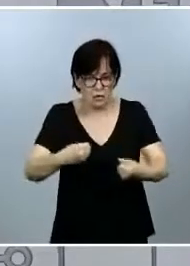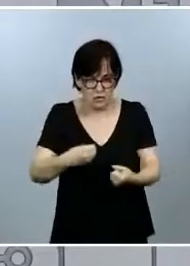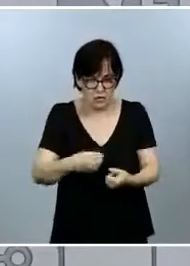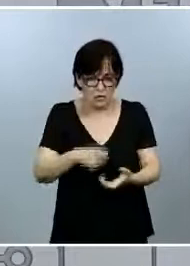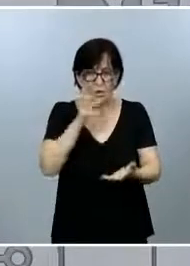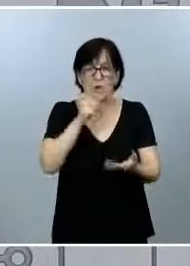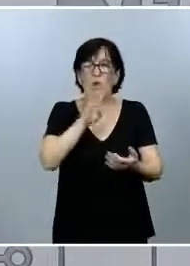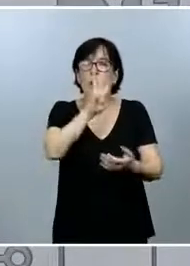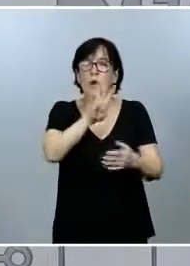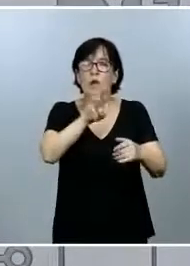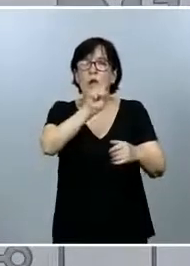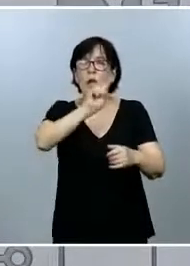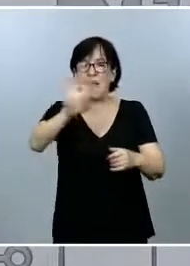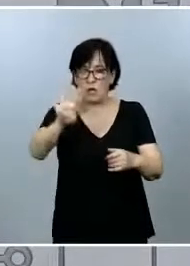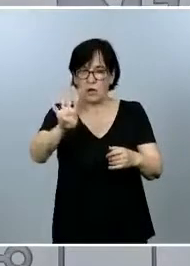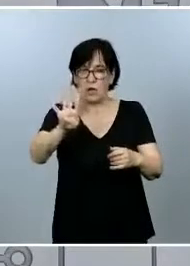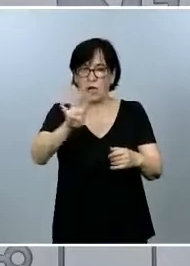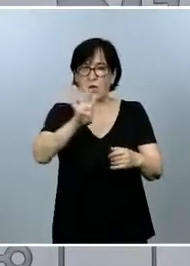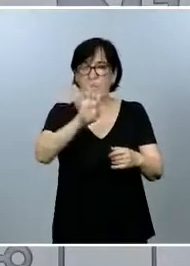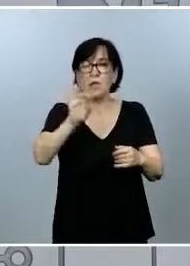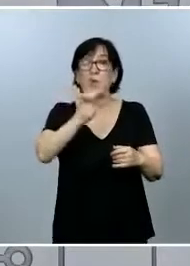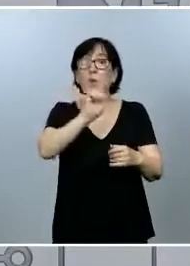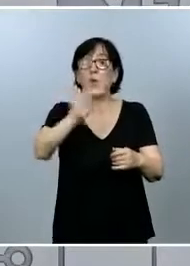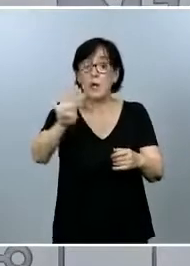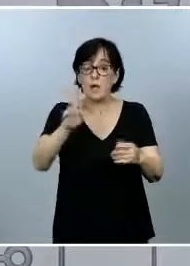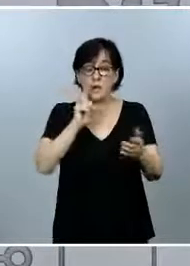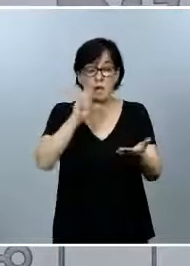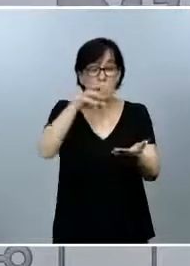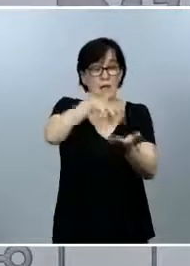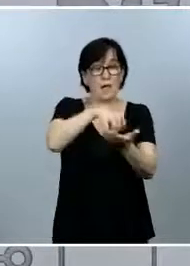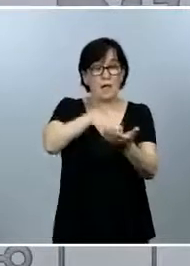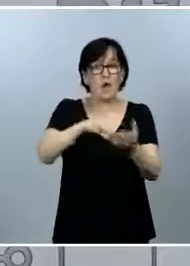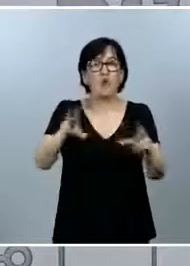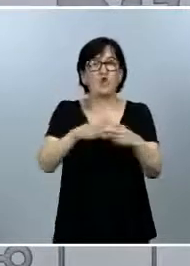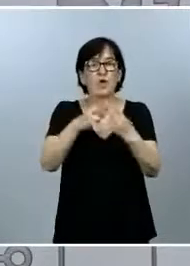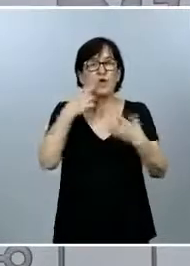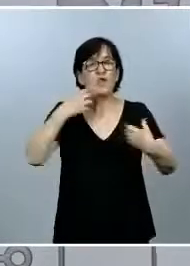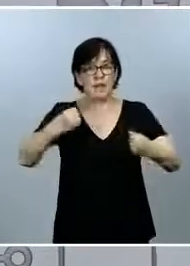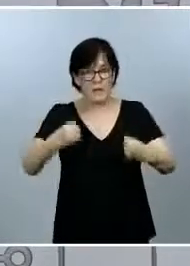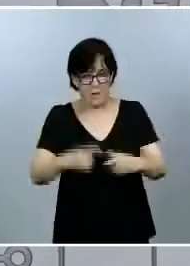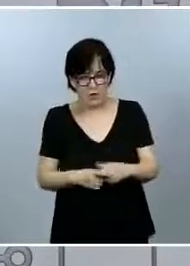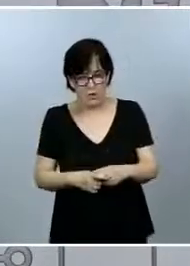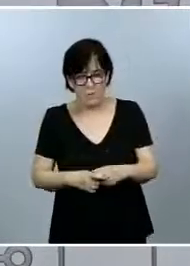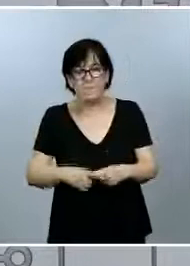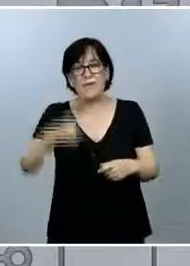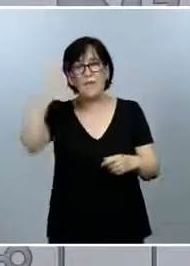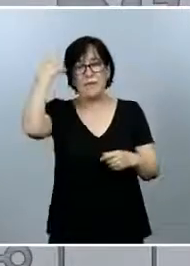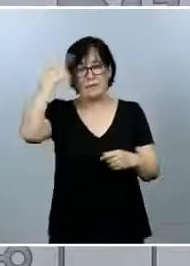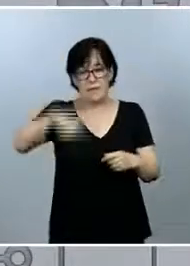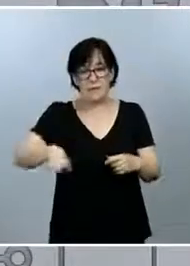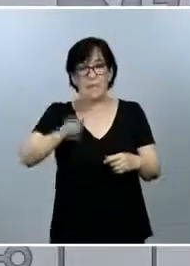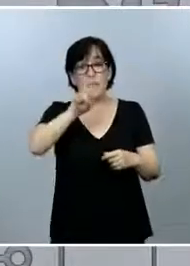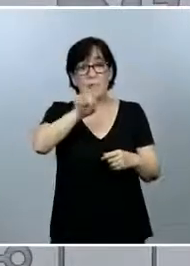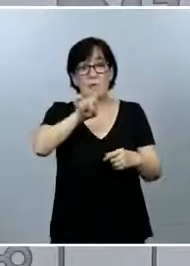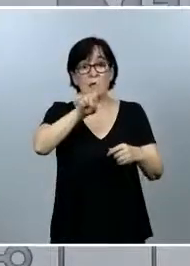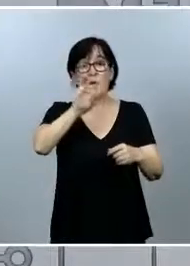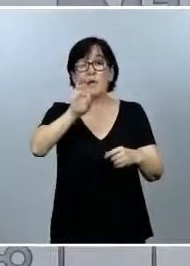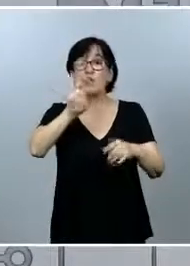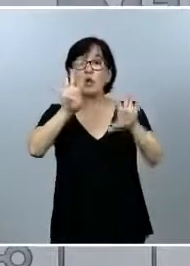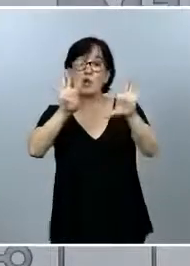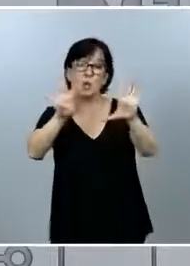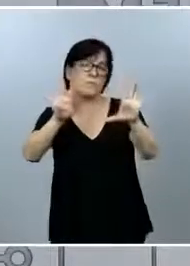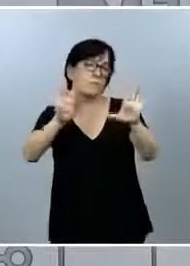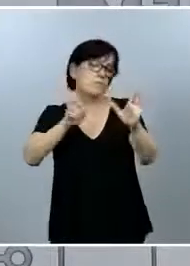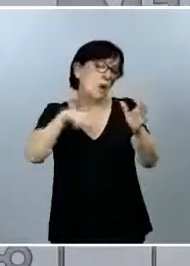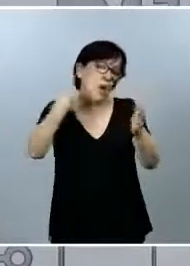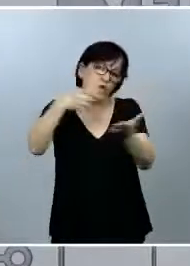414 trabajan en centros sociosanitarios. Y sabemos que hay 109 que trabajan en otro tipo de